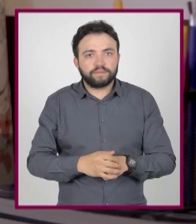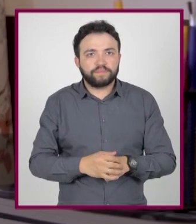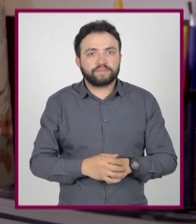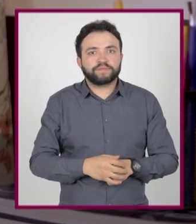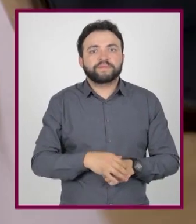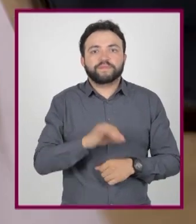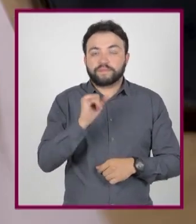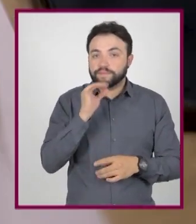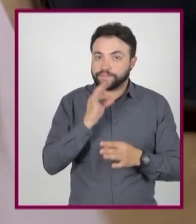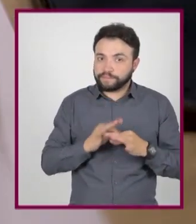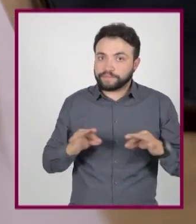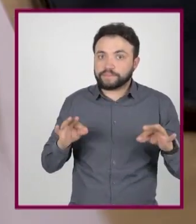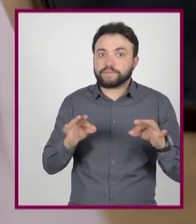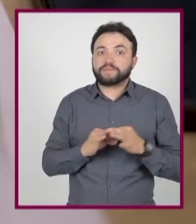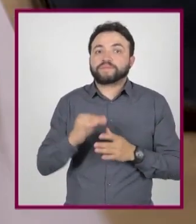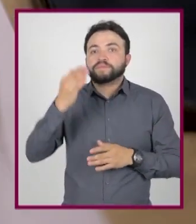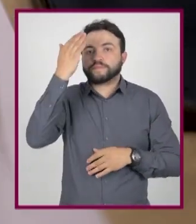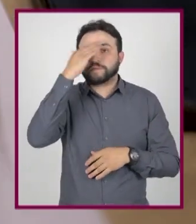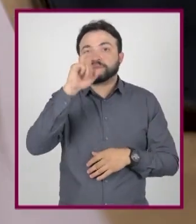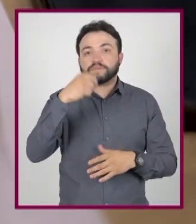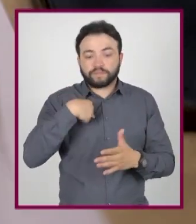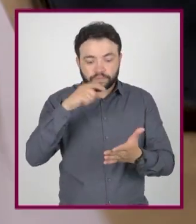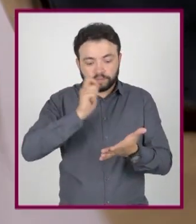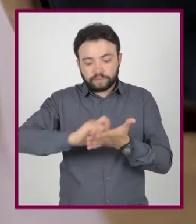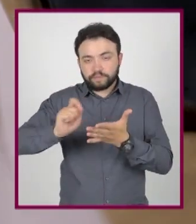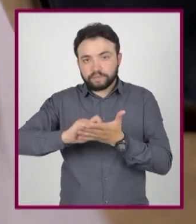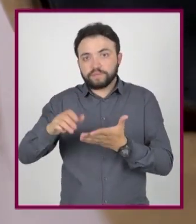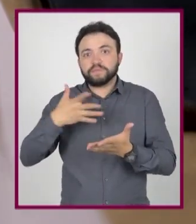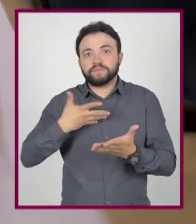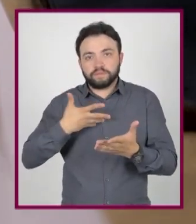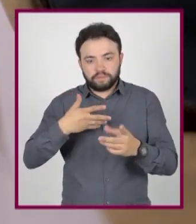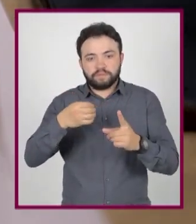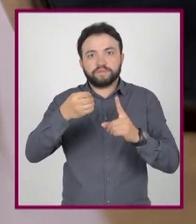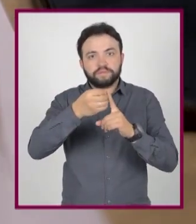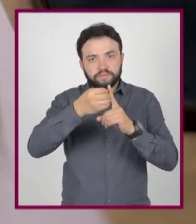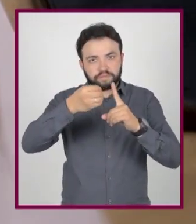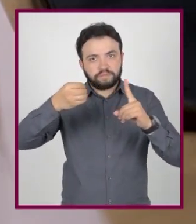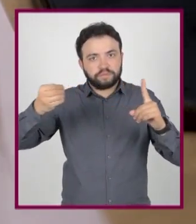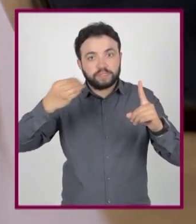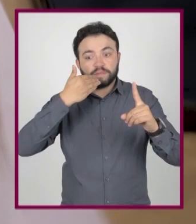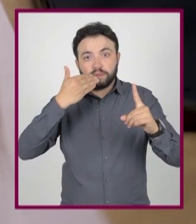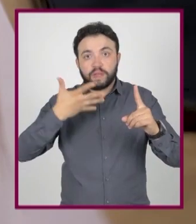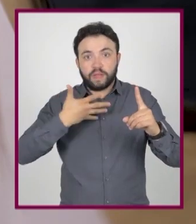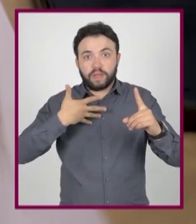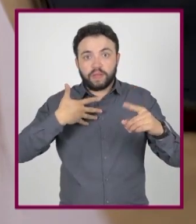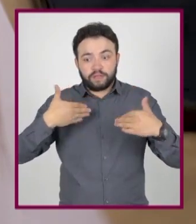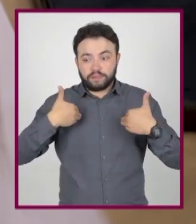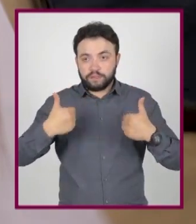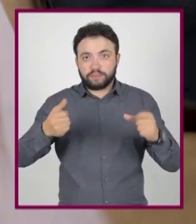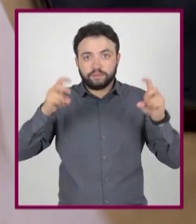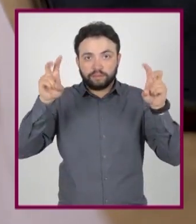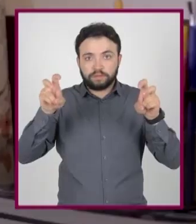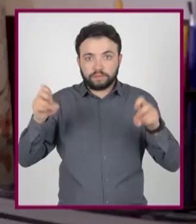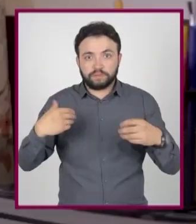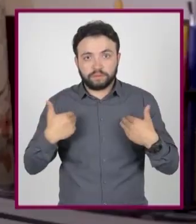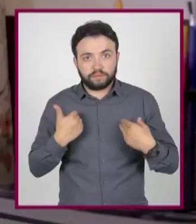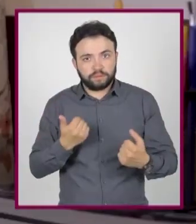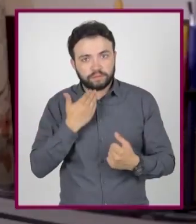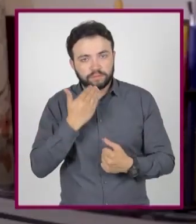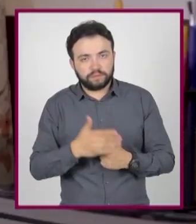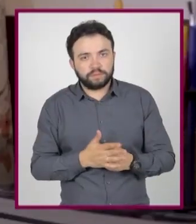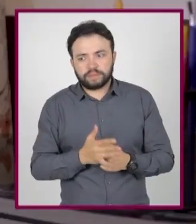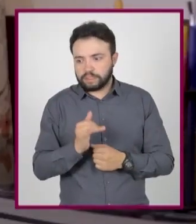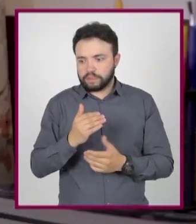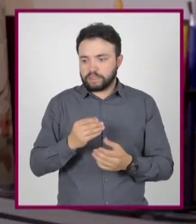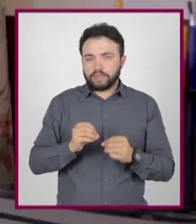¿Cómo revisar? Sí, es importante saber si nuestros apuntes están en orden. Si entendimos realmente el tema. Claro.